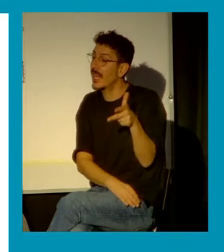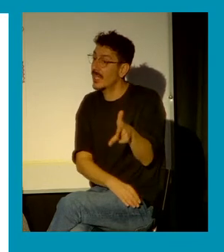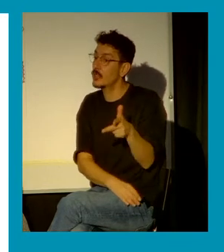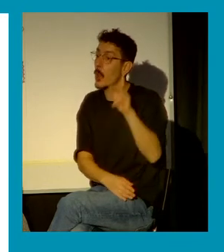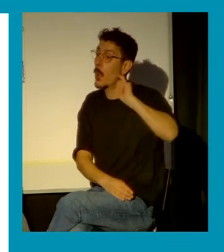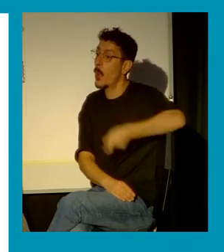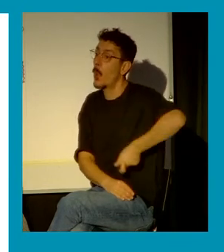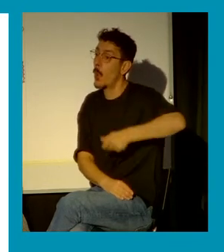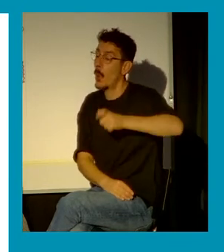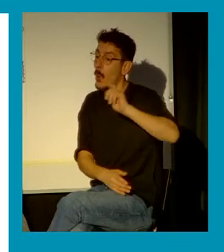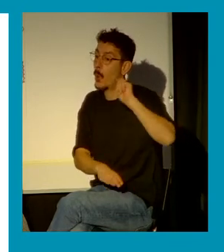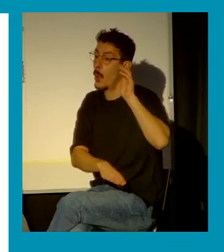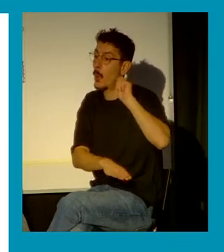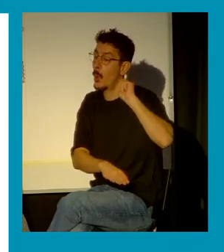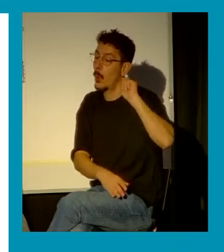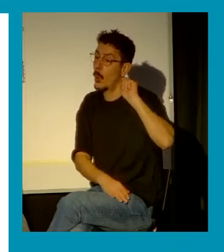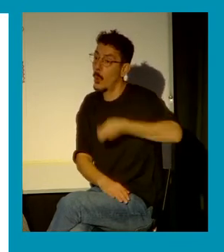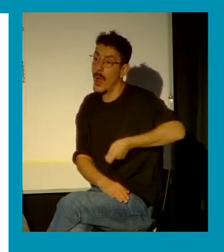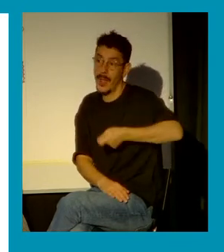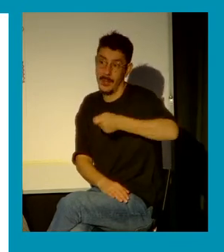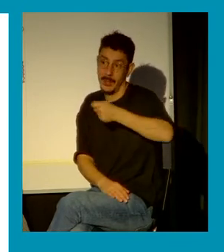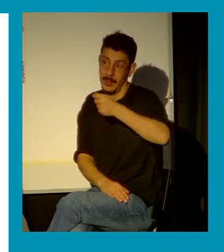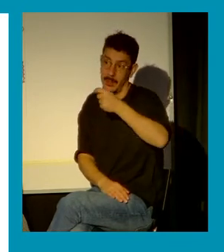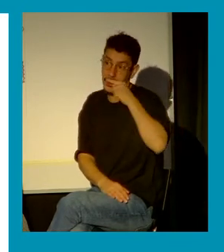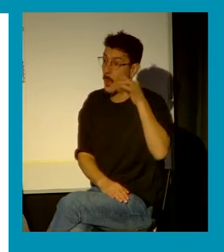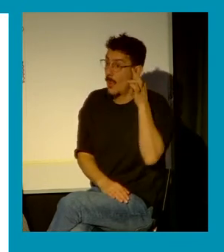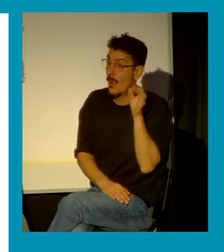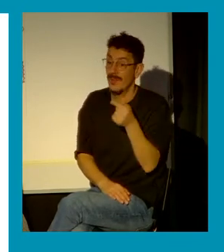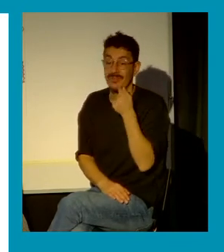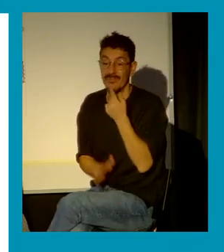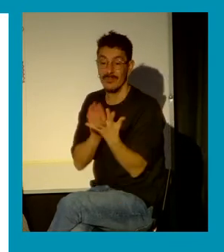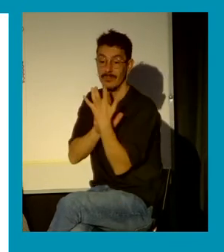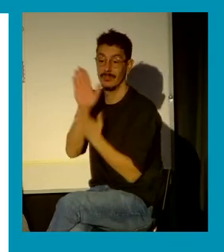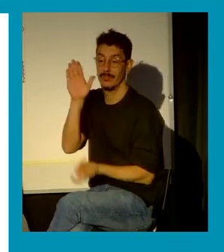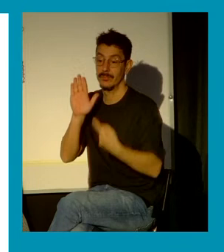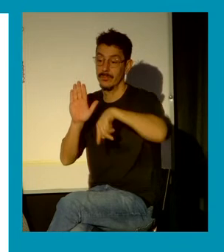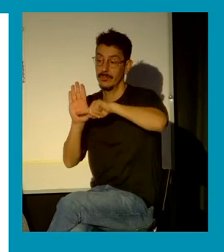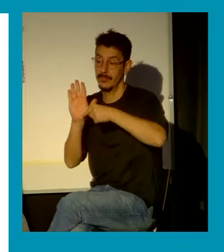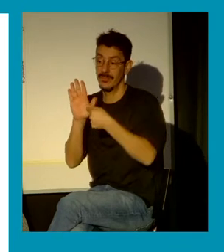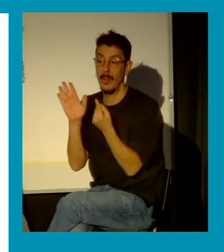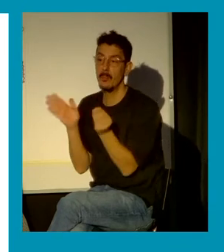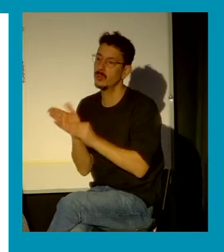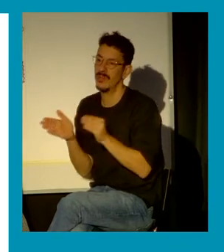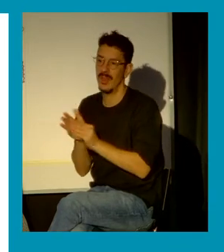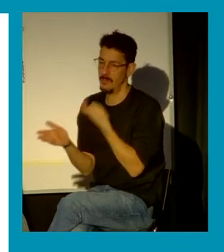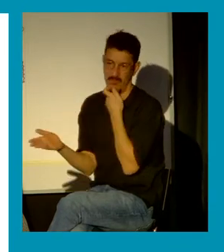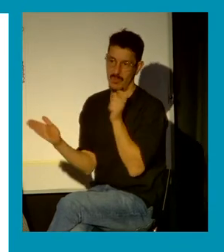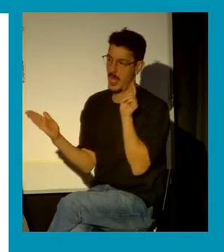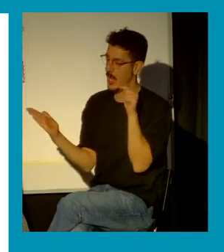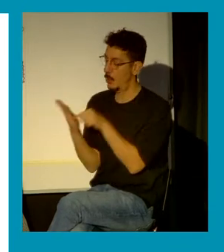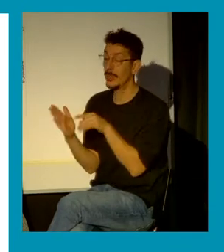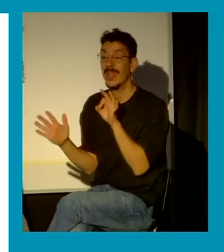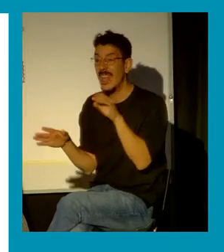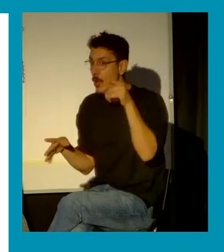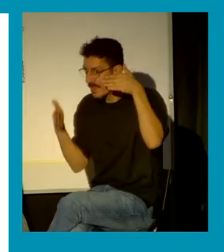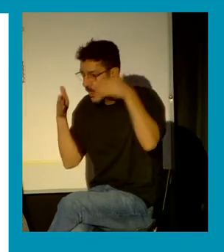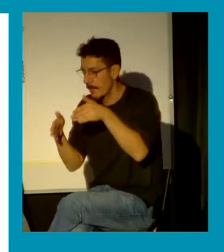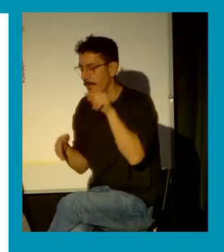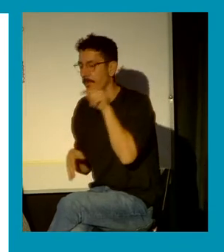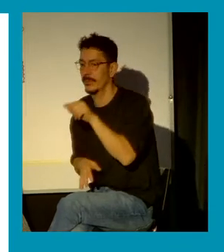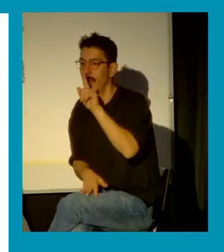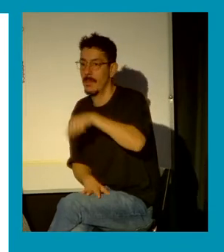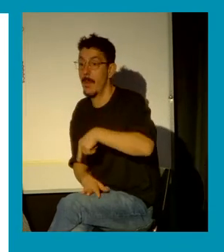diciendo porque muchas veces no nos gustará lo que está diciendo y en eso también tenemos que focalizar porque allí